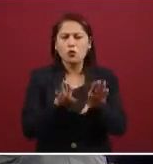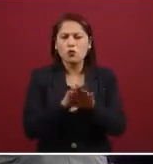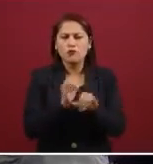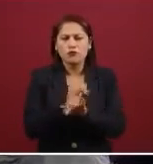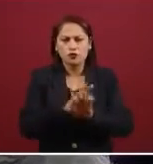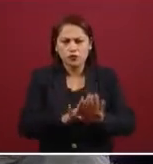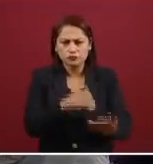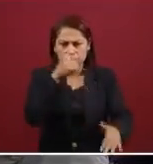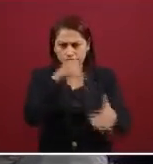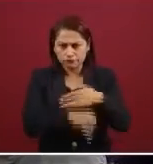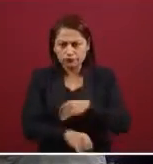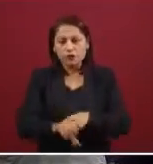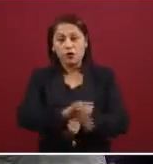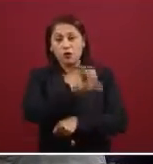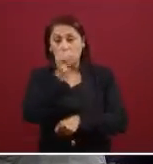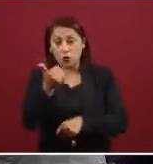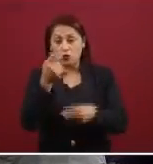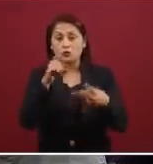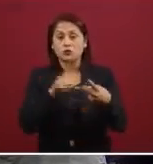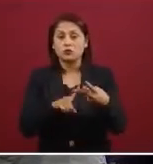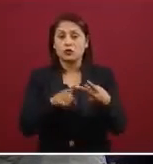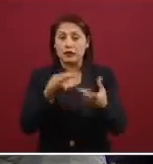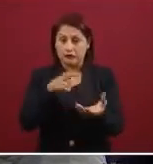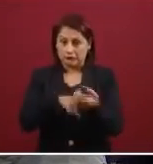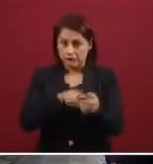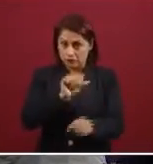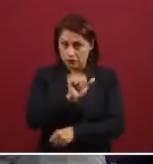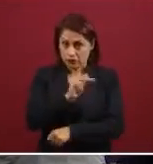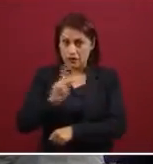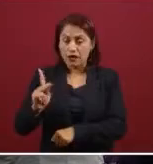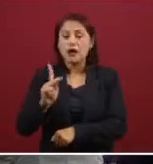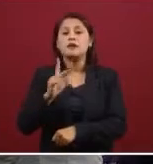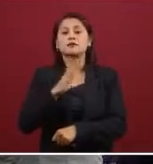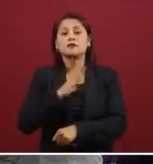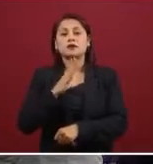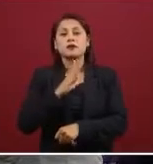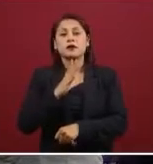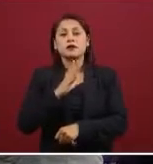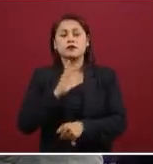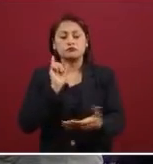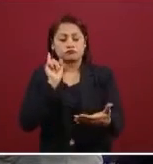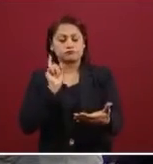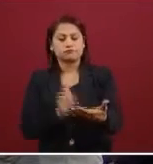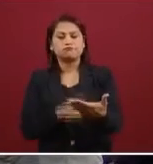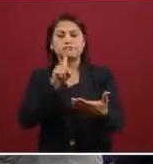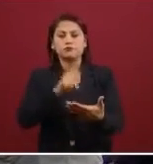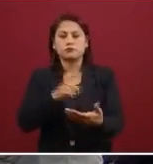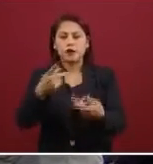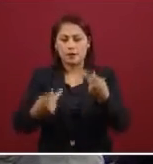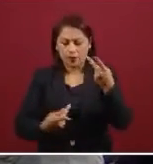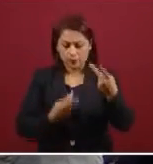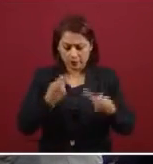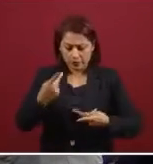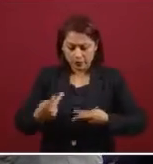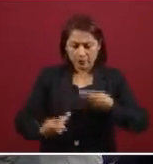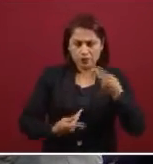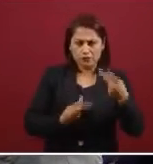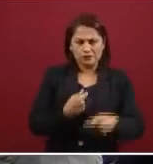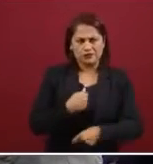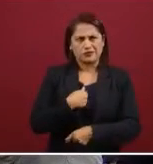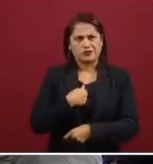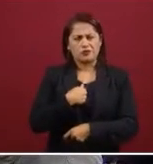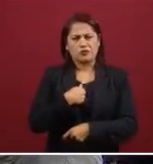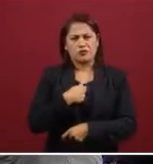en esta aplicación hay la posibilidad de tener acceso a un test personal o un test para saber